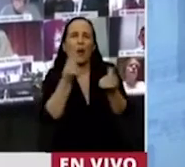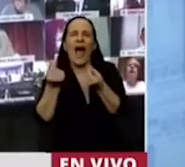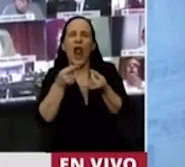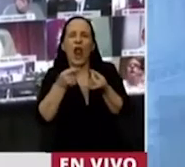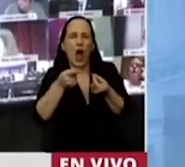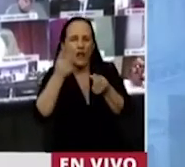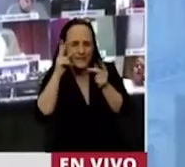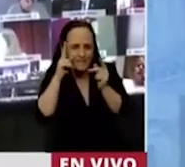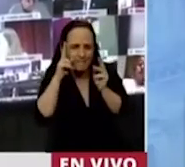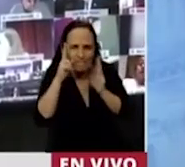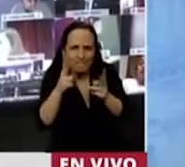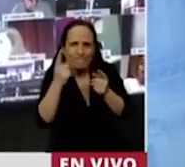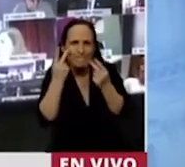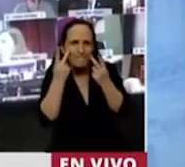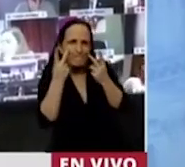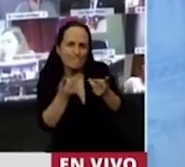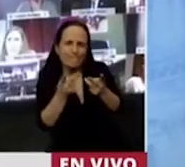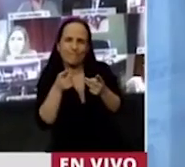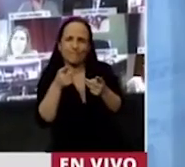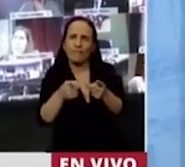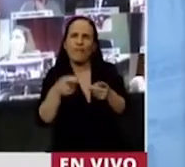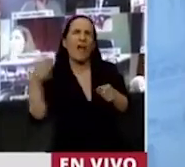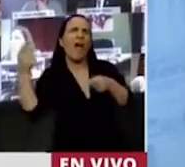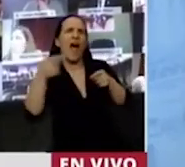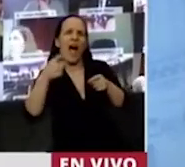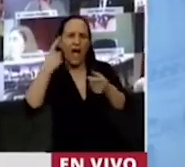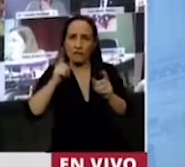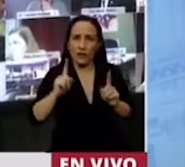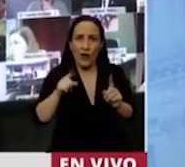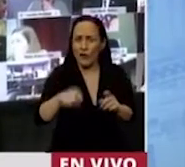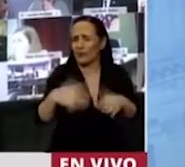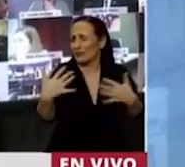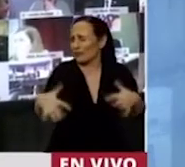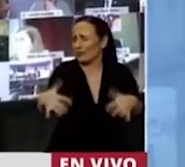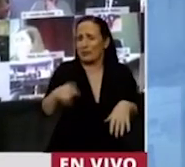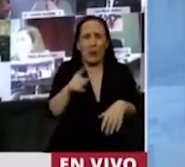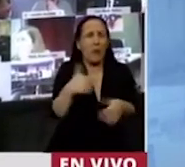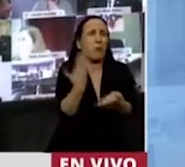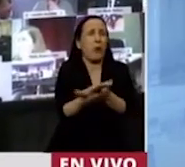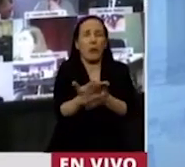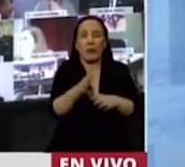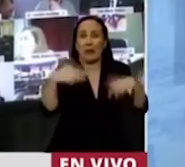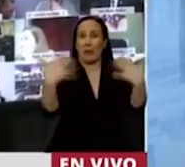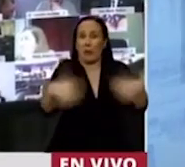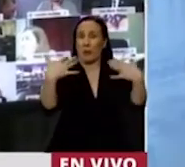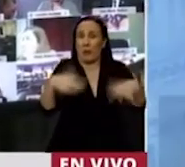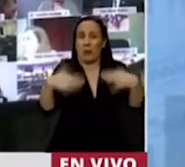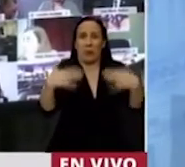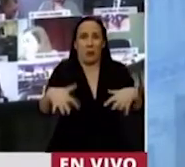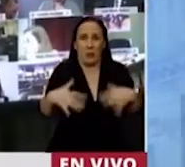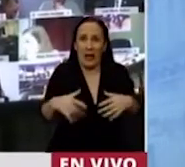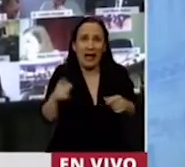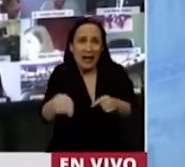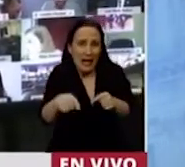fuese discutida bajo ningún aspecto. Una epopeya imposible de imitar, buscar